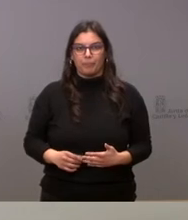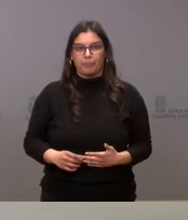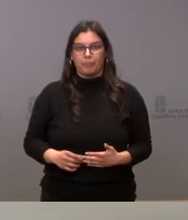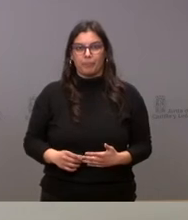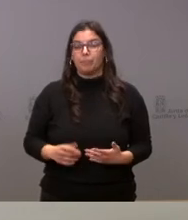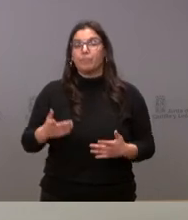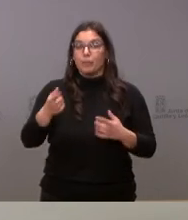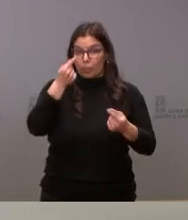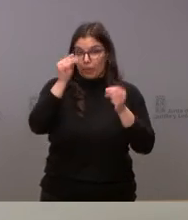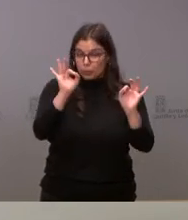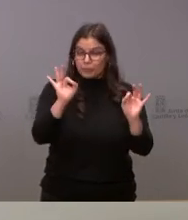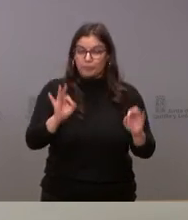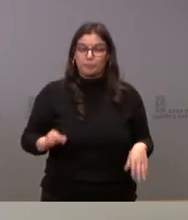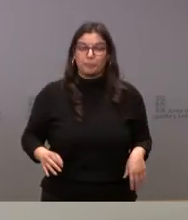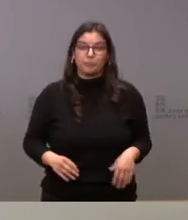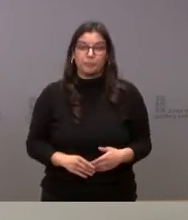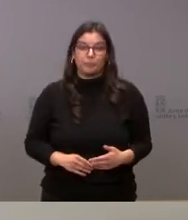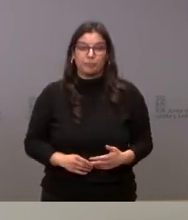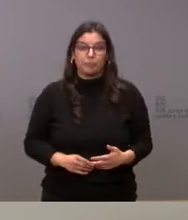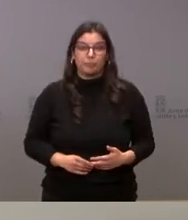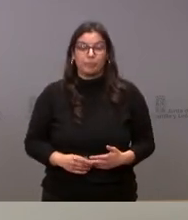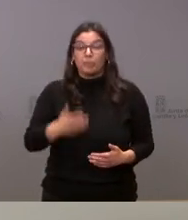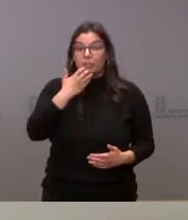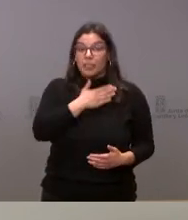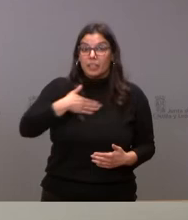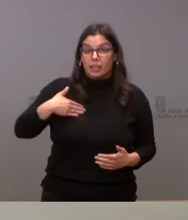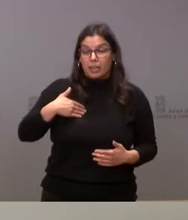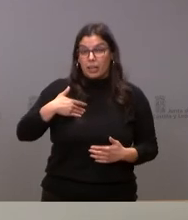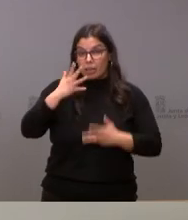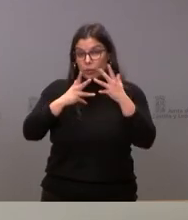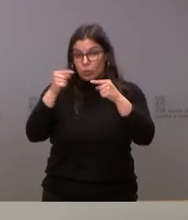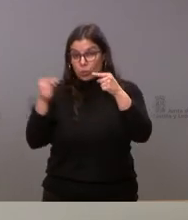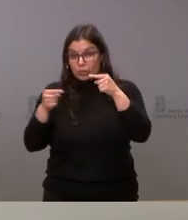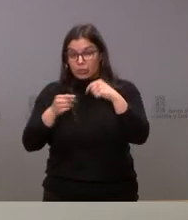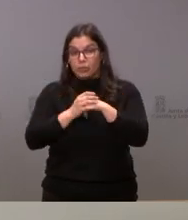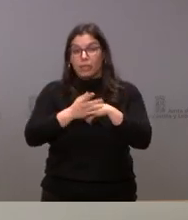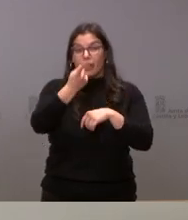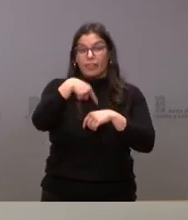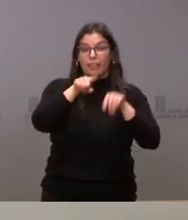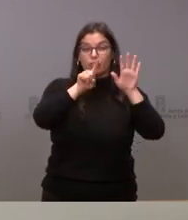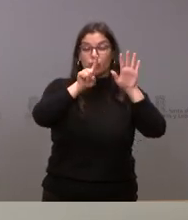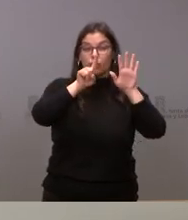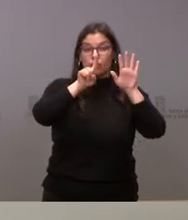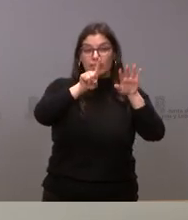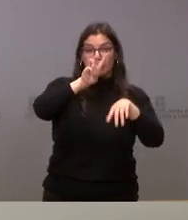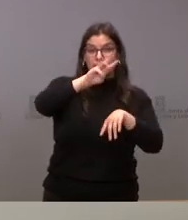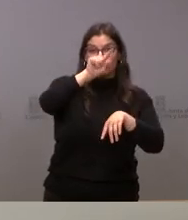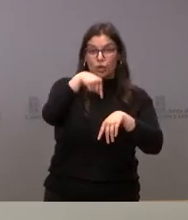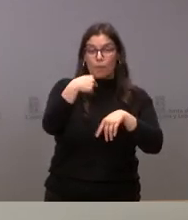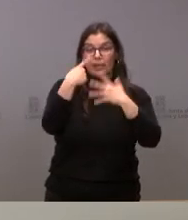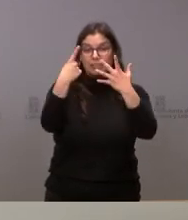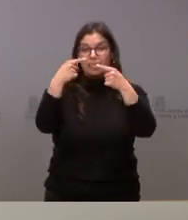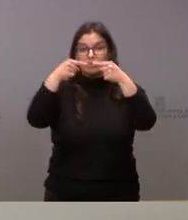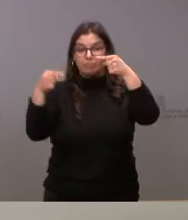Pero esas son las cifras. Si quieren, les hago la resta, pero 163,6 y 17